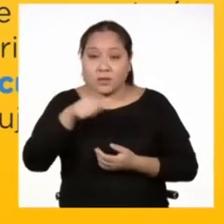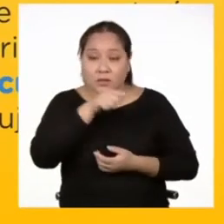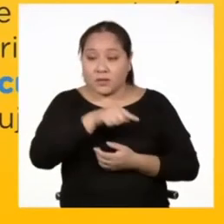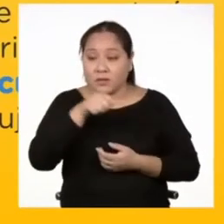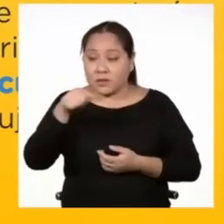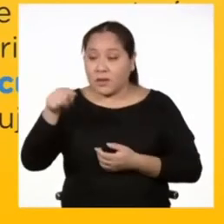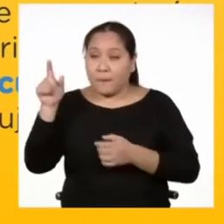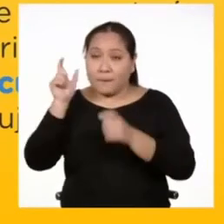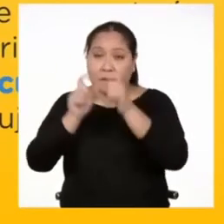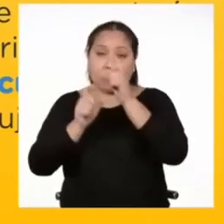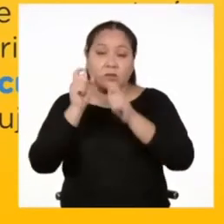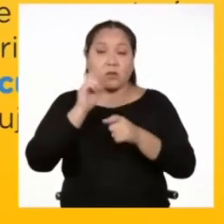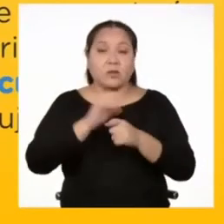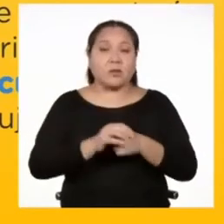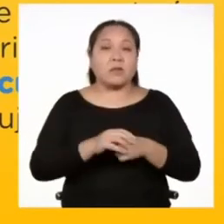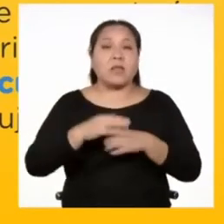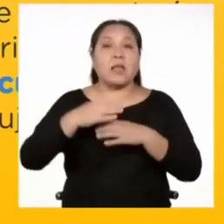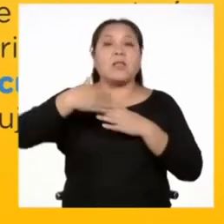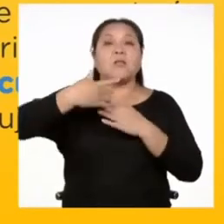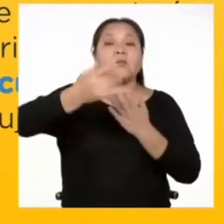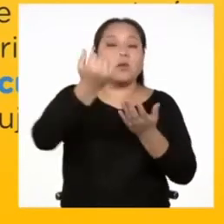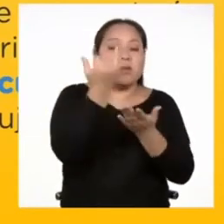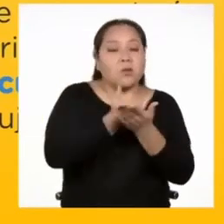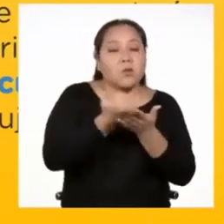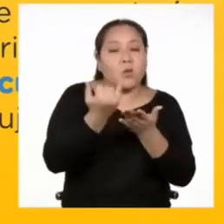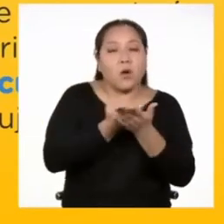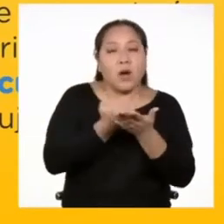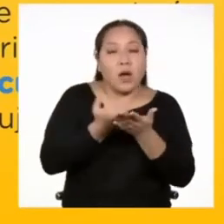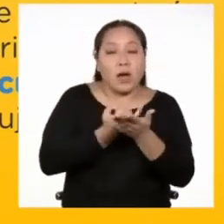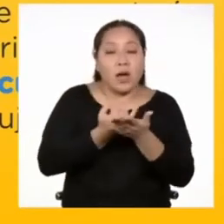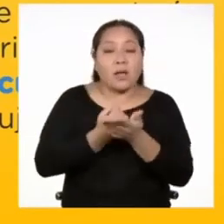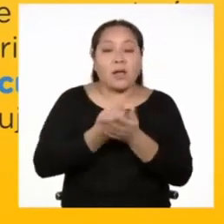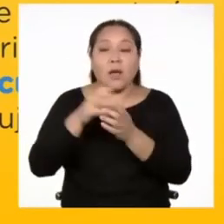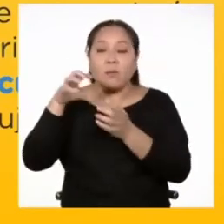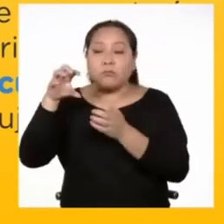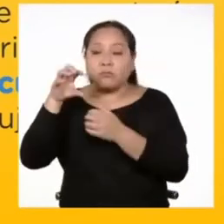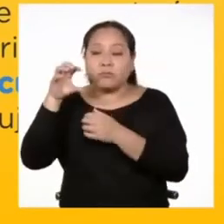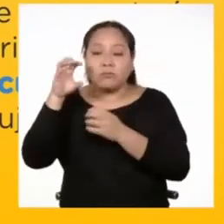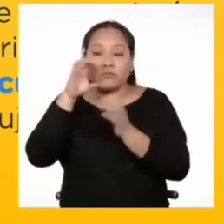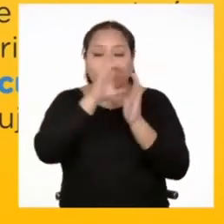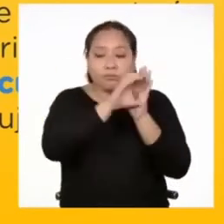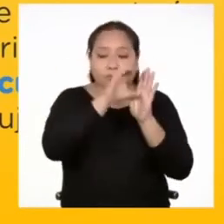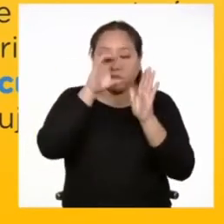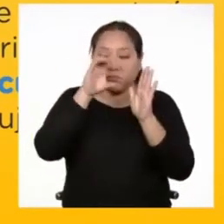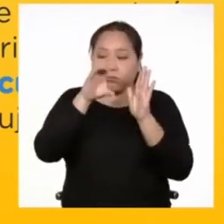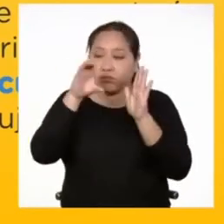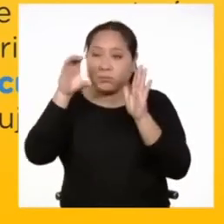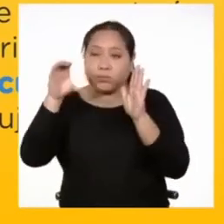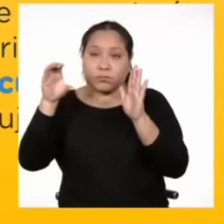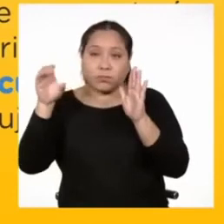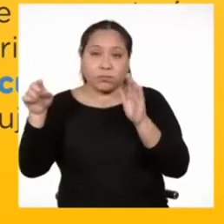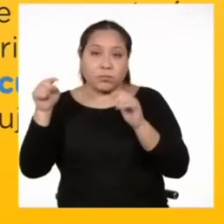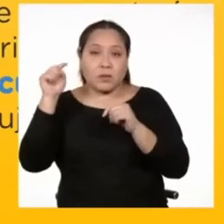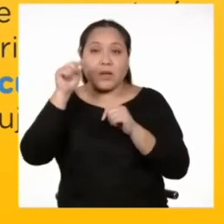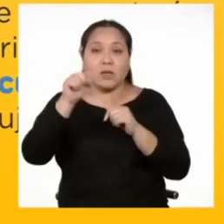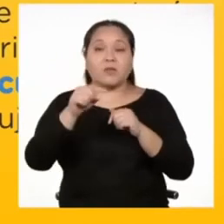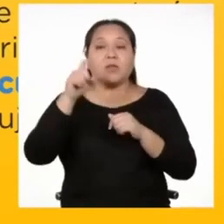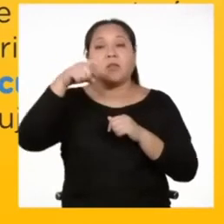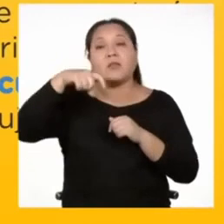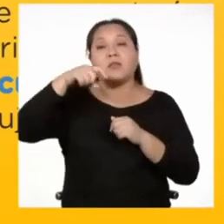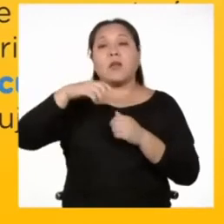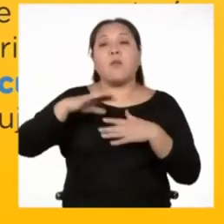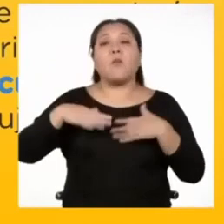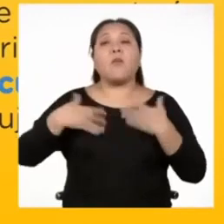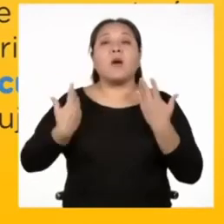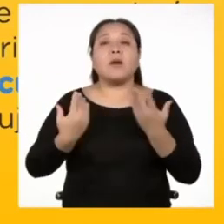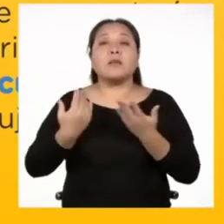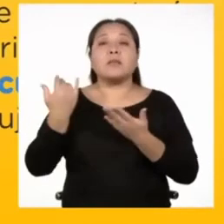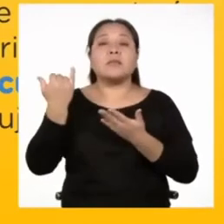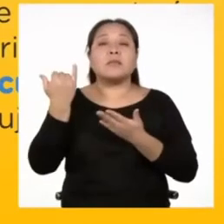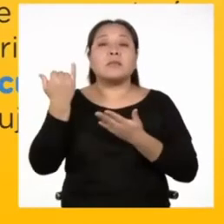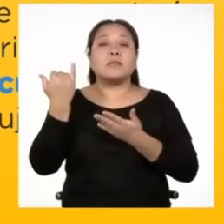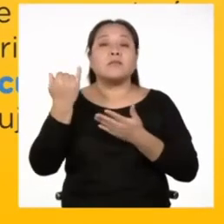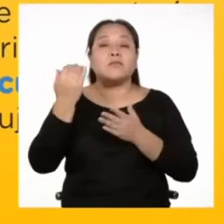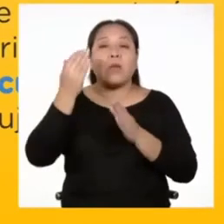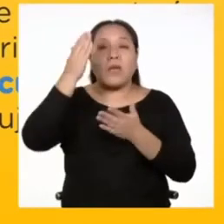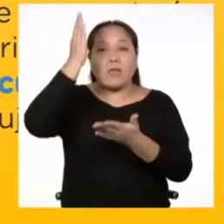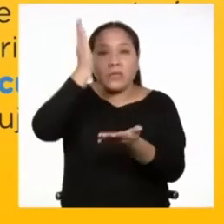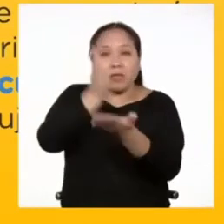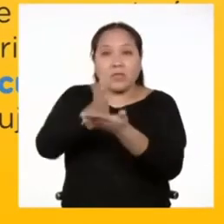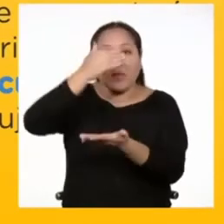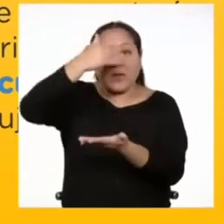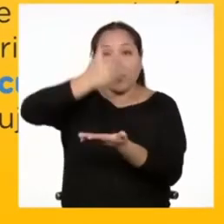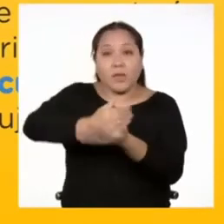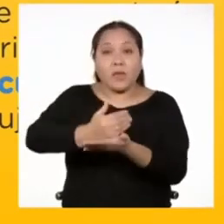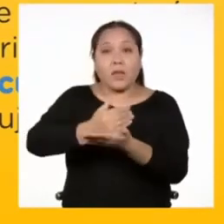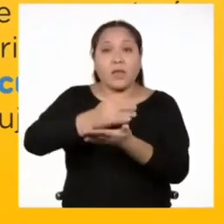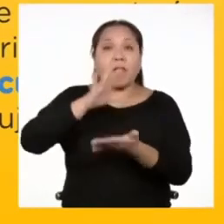dibujar las escenas que nos gustaría que se muestren en la historia. Para ello, puedes dividir la hoja en cuadros o viñetas.